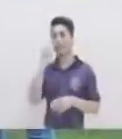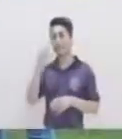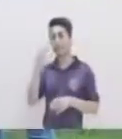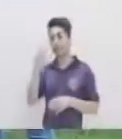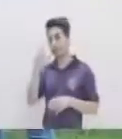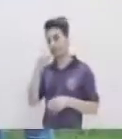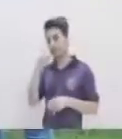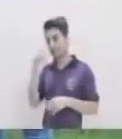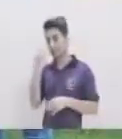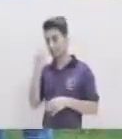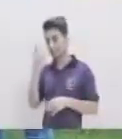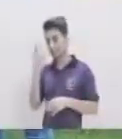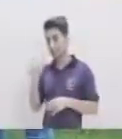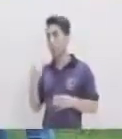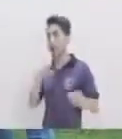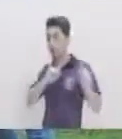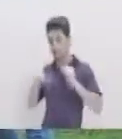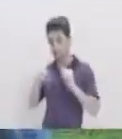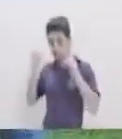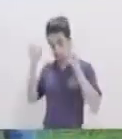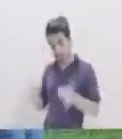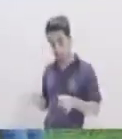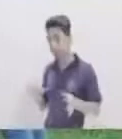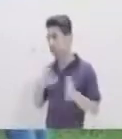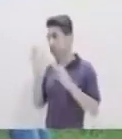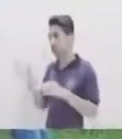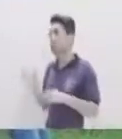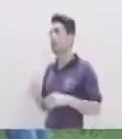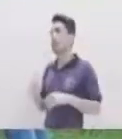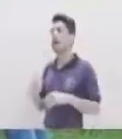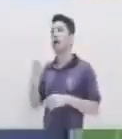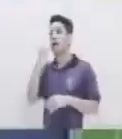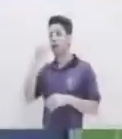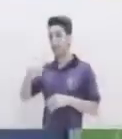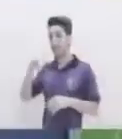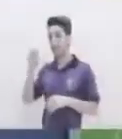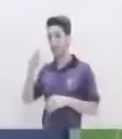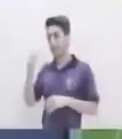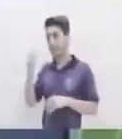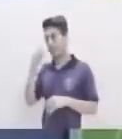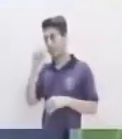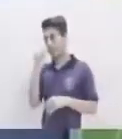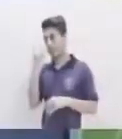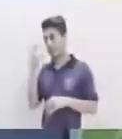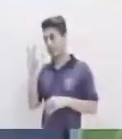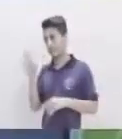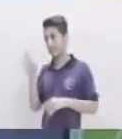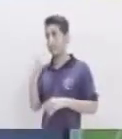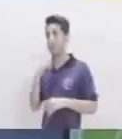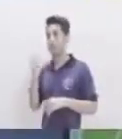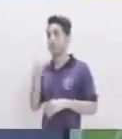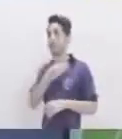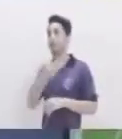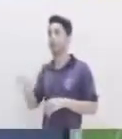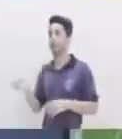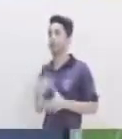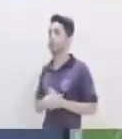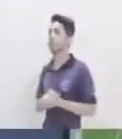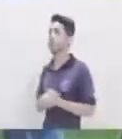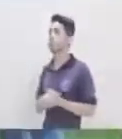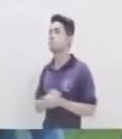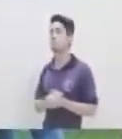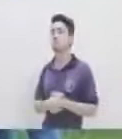Subjuntivo Deseos Posibilidades Recomendaciones Imperativo Dar instrucciones Pero ahora hagámoslo con este poema